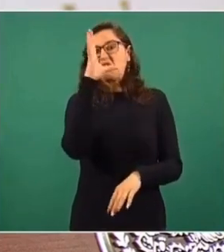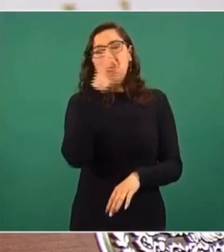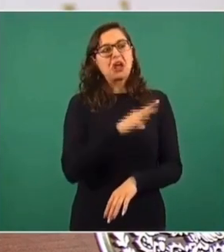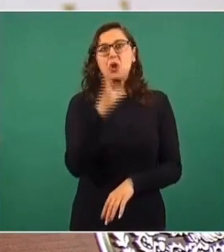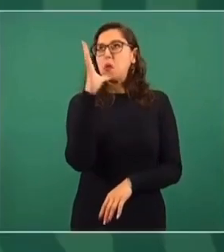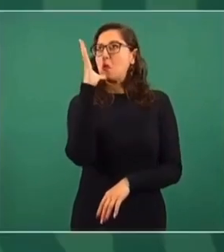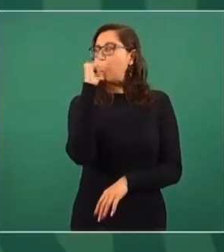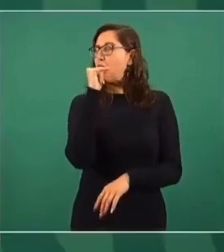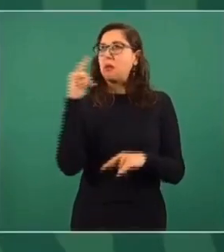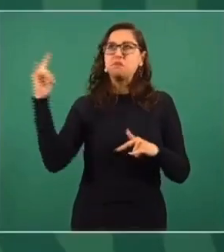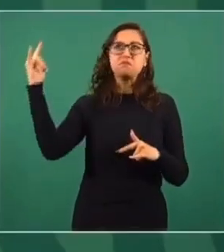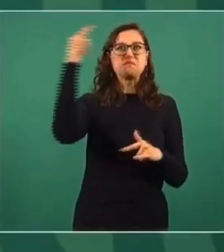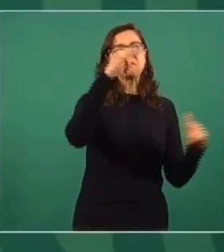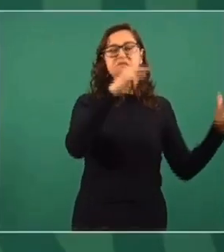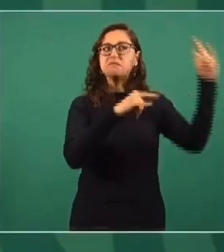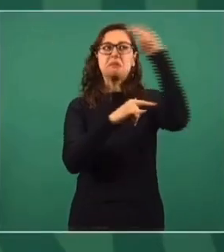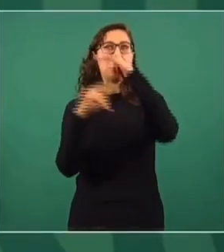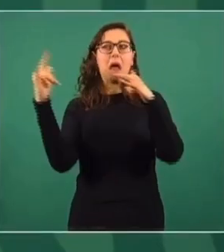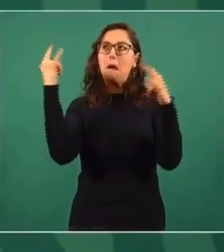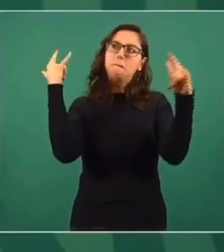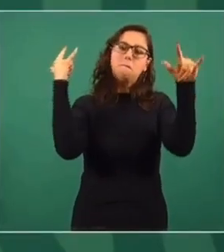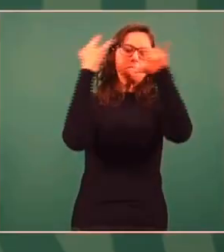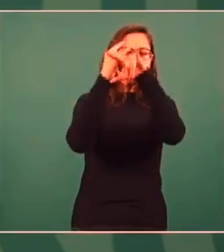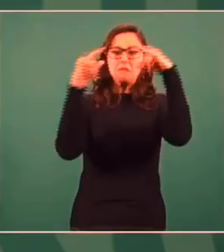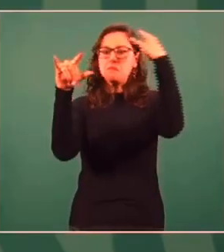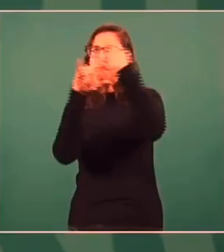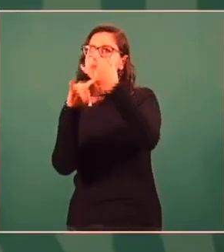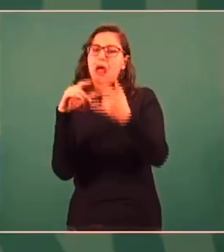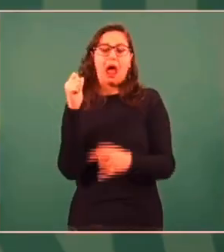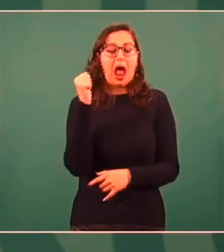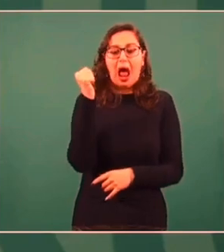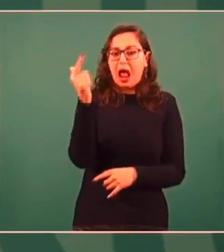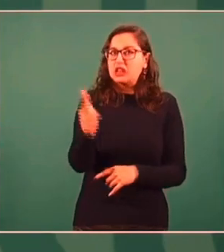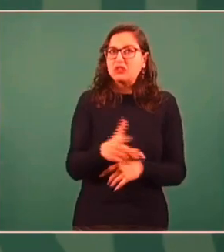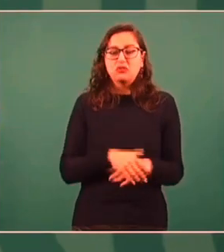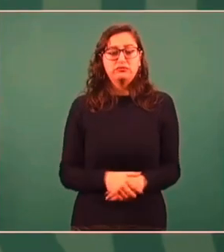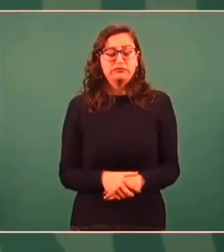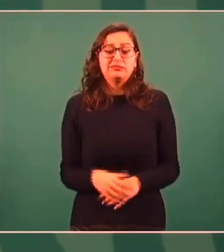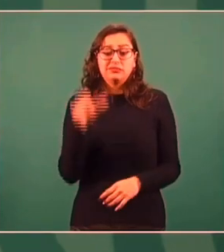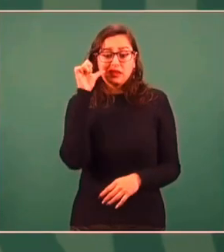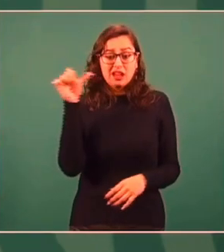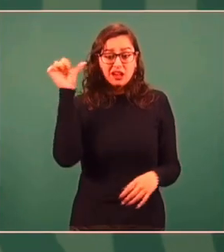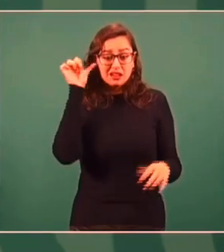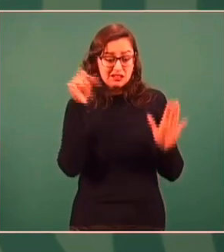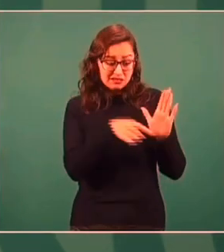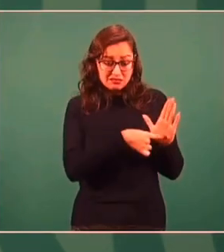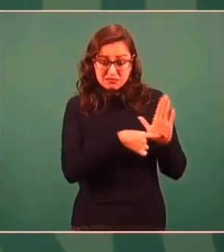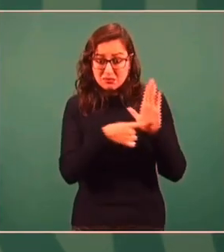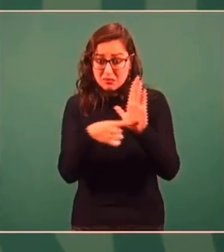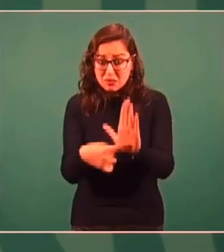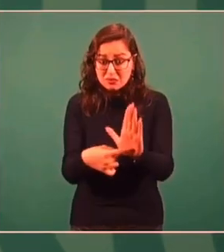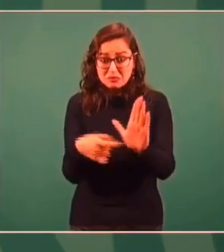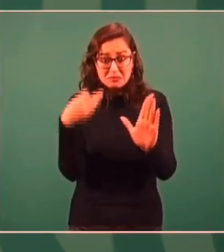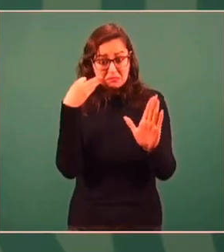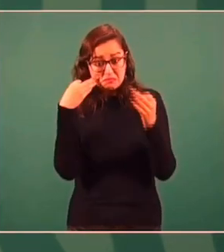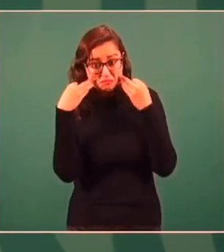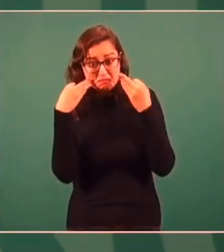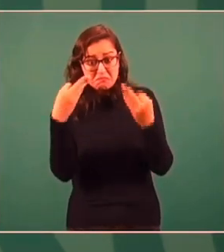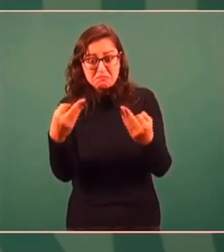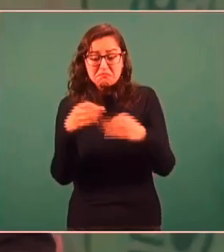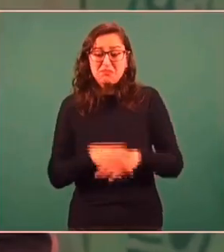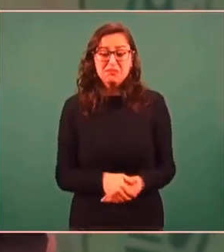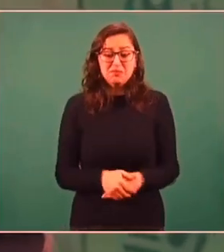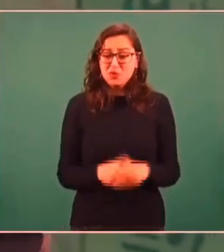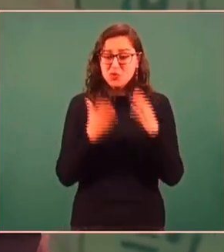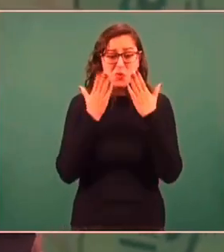Ayer que fuimos se demostró que pueden manejarse